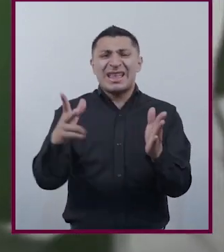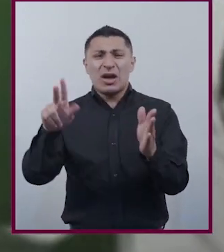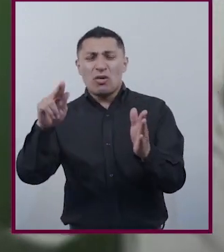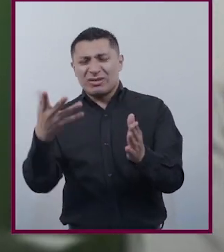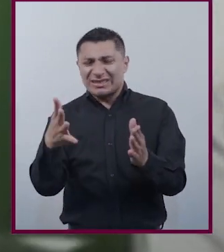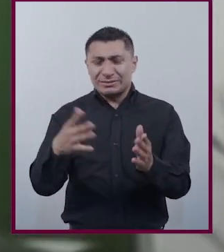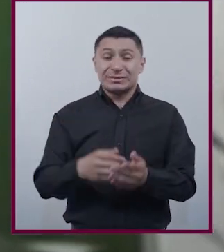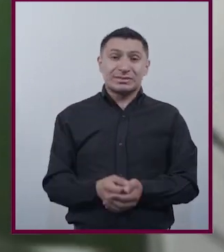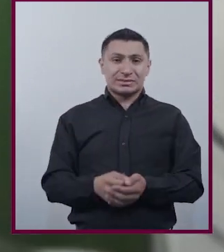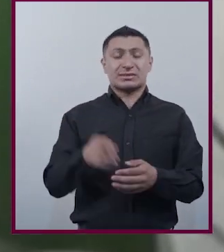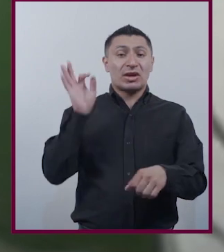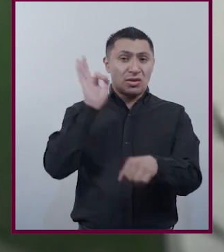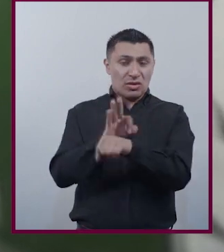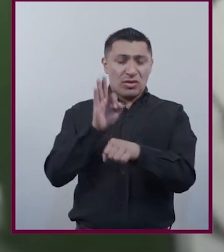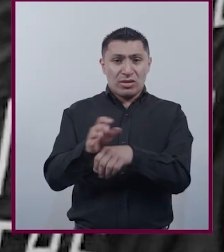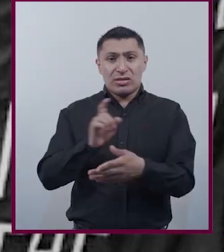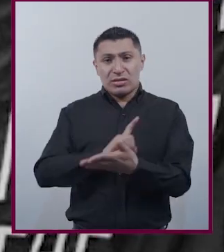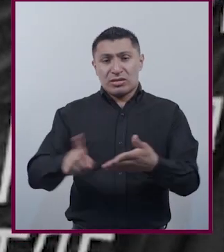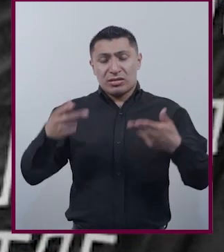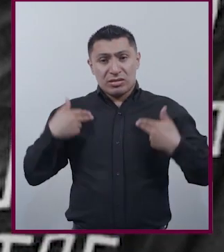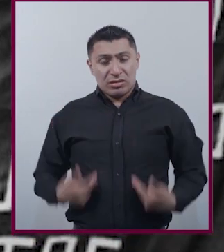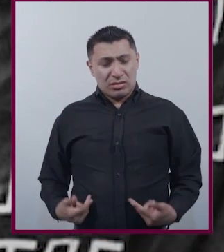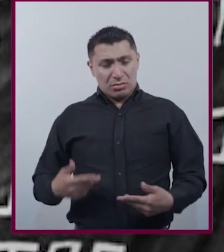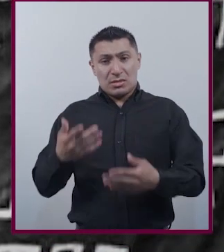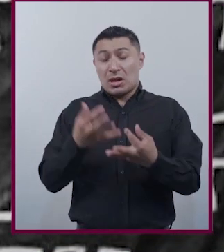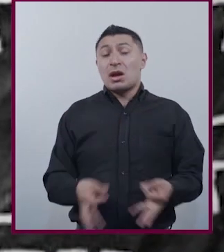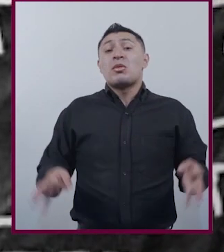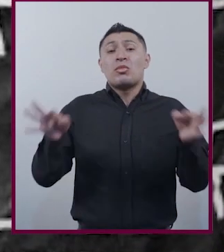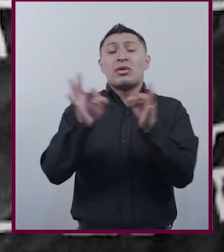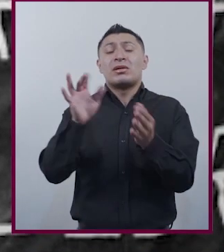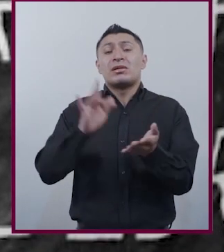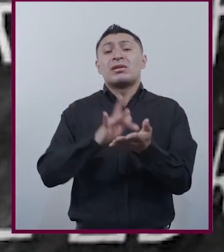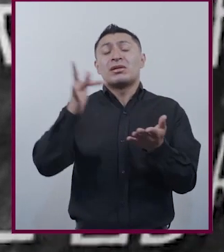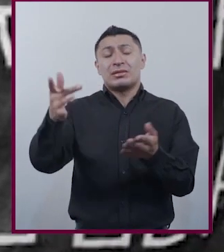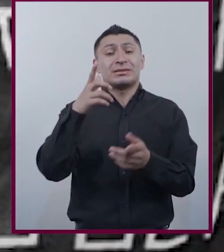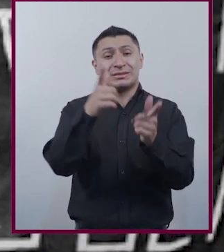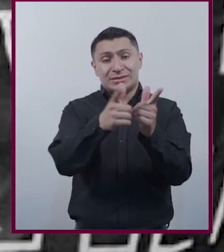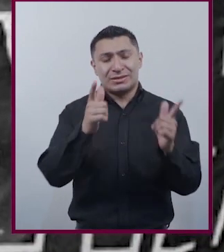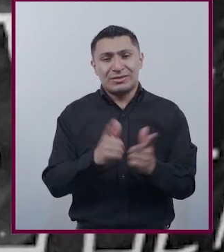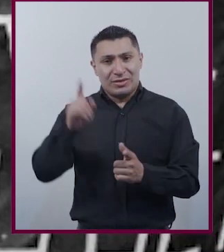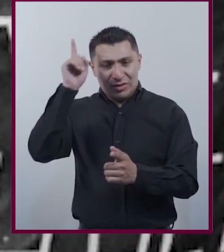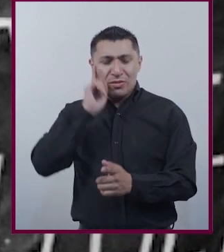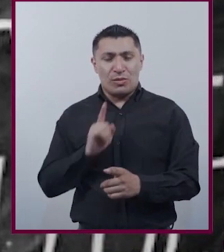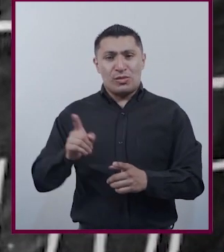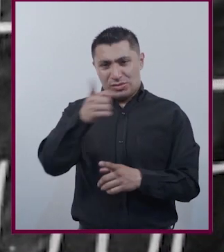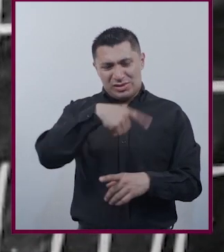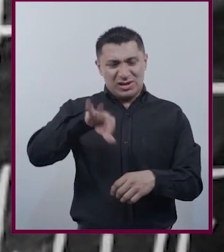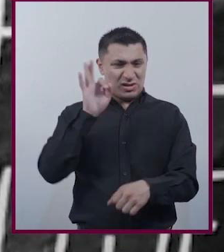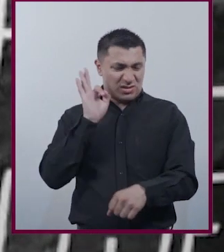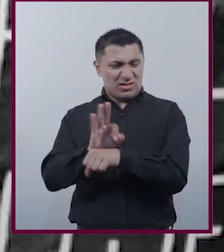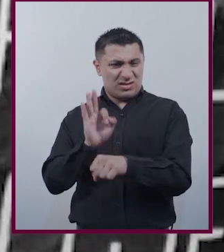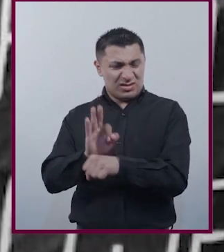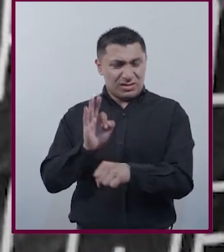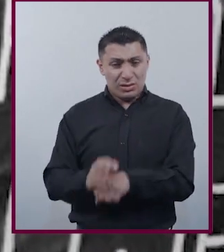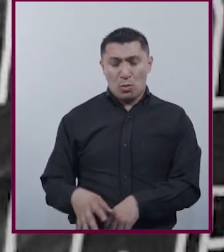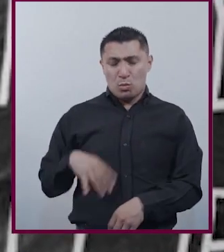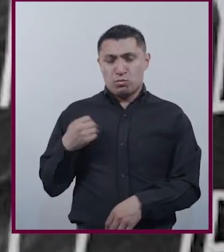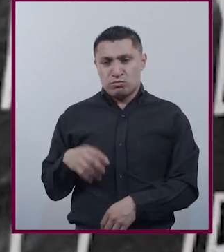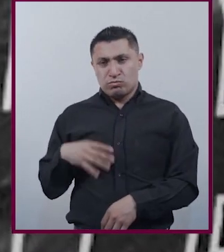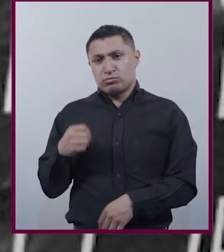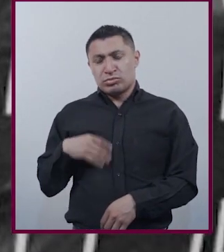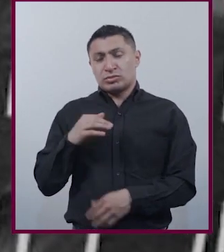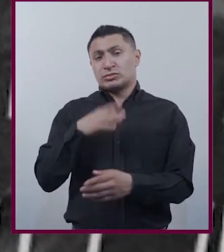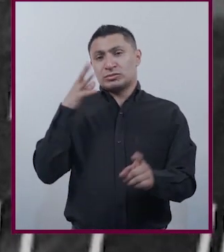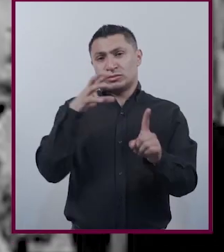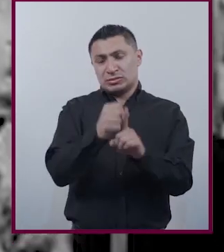los derechos humanos adquirió una gran relevancia gracias al feminismo Fueron años de intensas luchas por conseguir